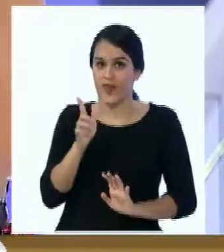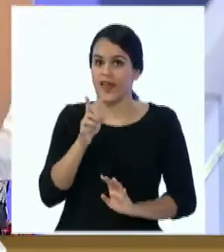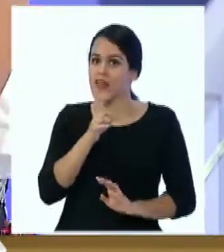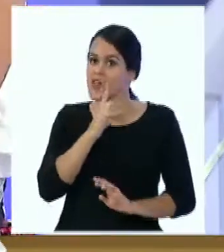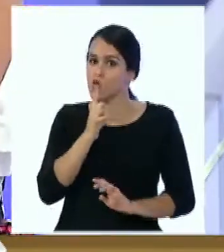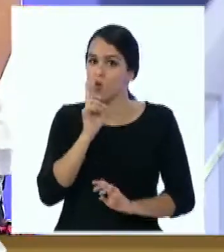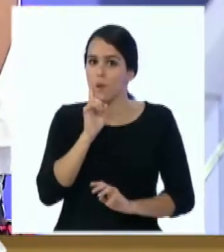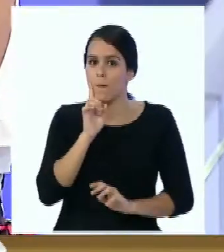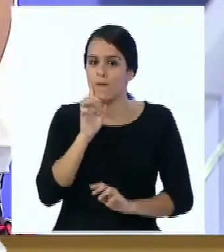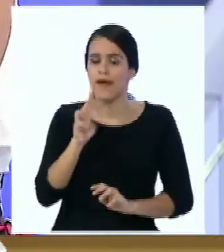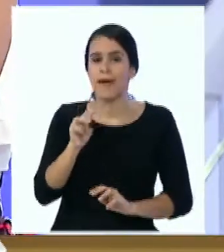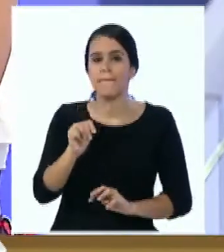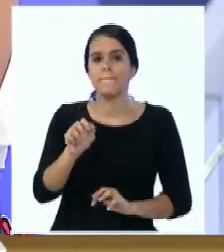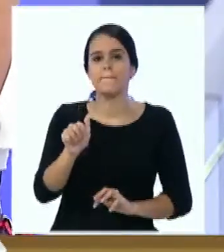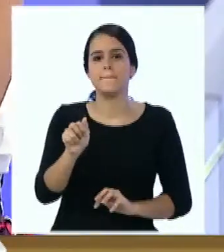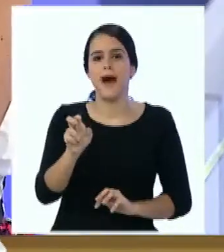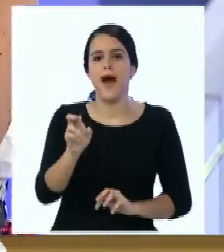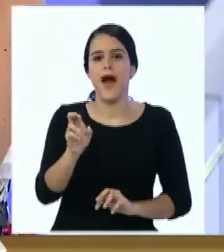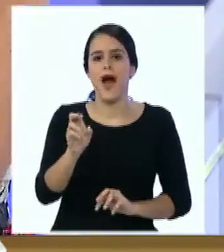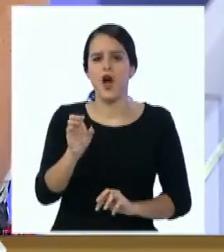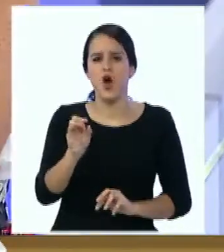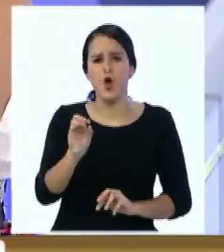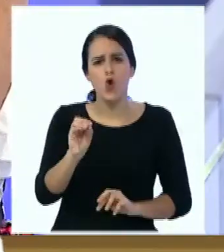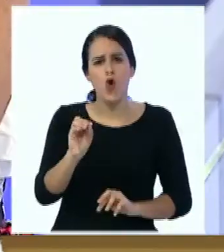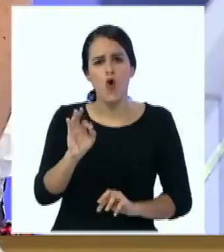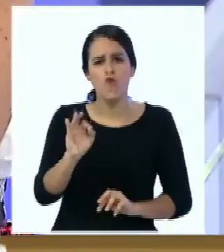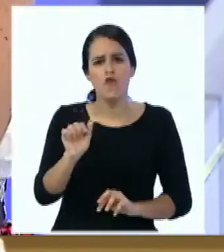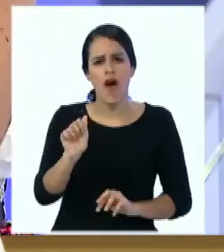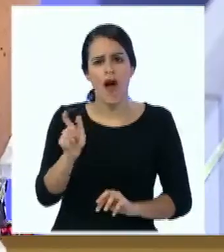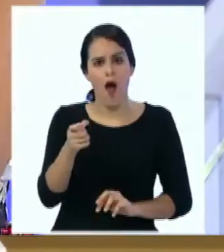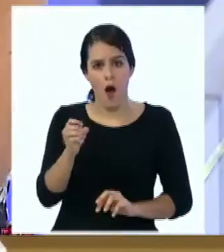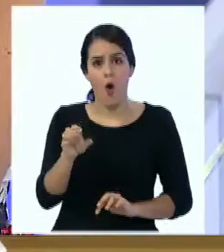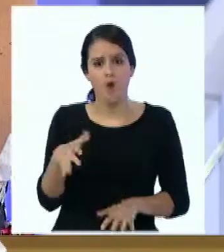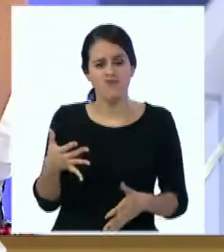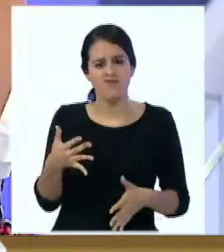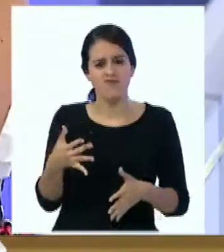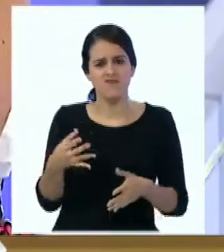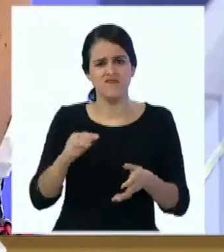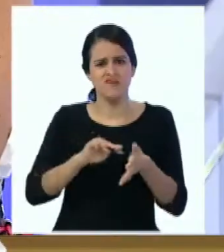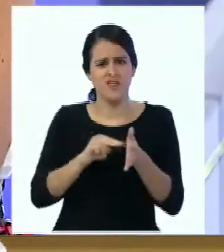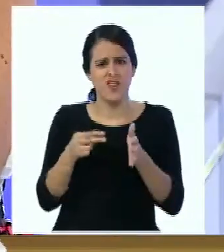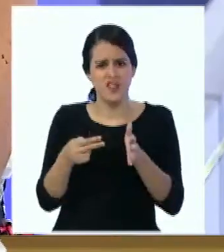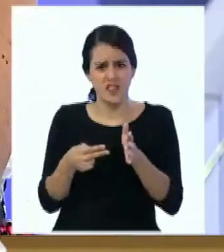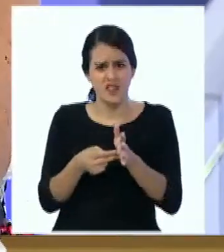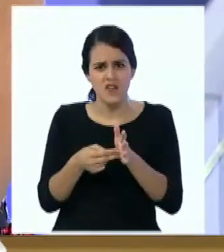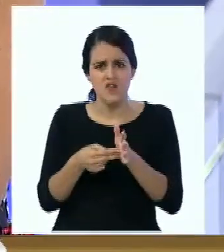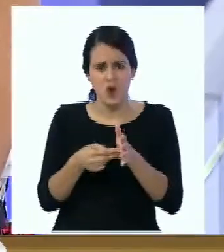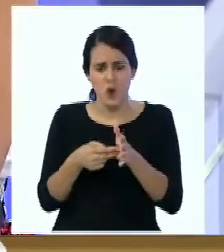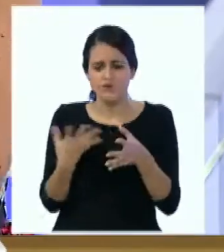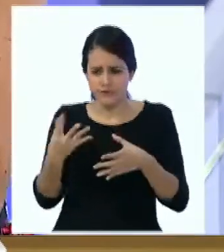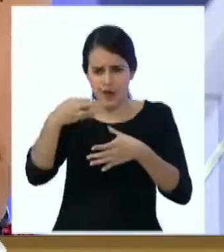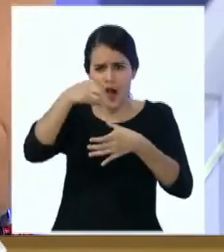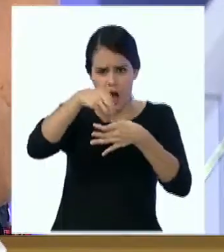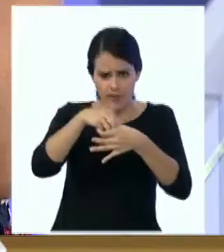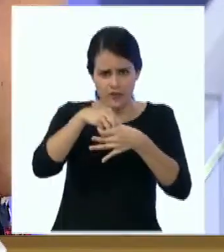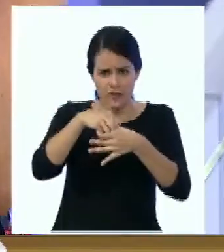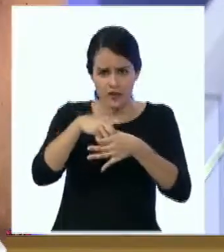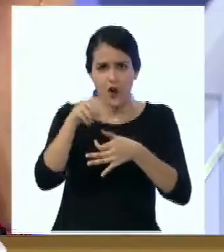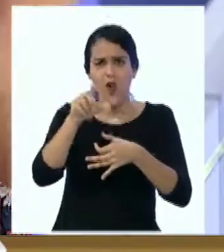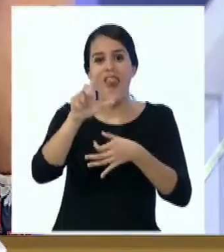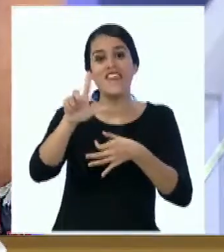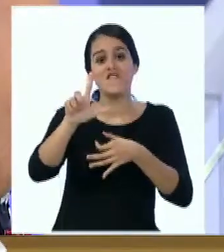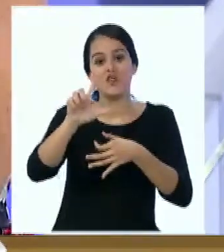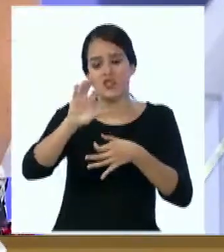monocitos o macrófagos representan un subgrupo de la línea de los linfocitos que se encargan de